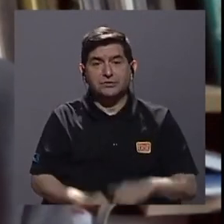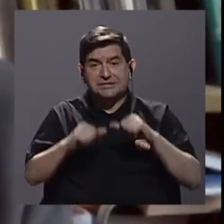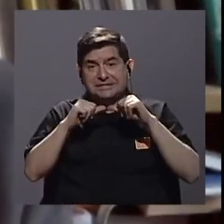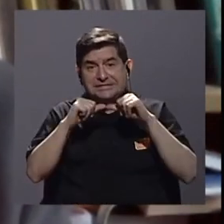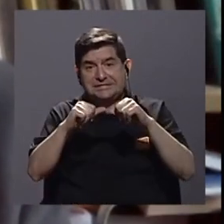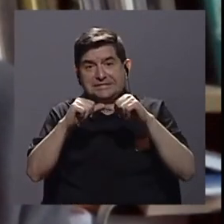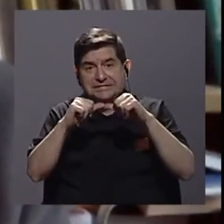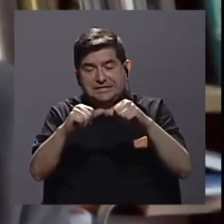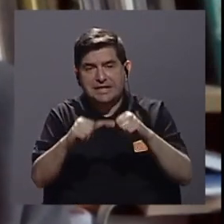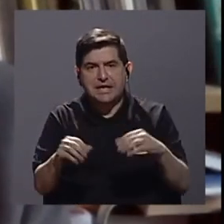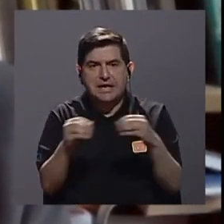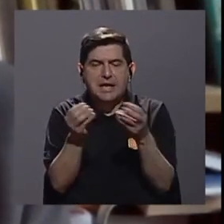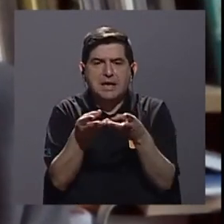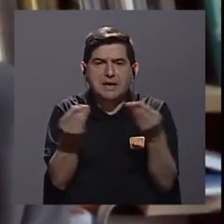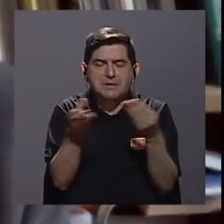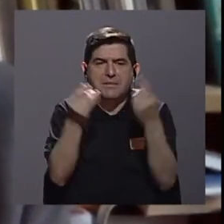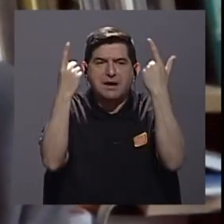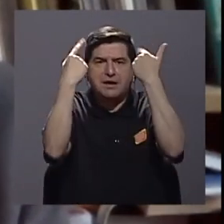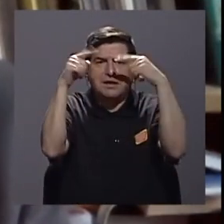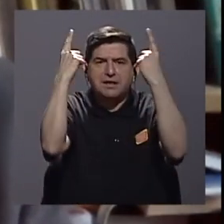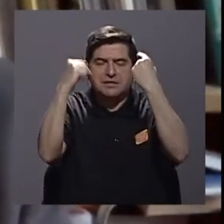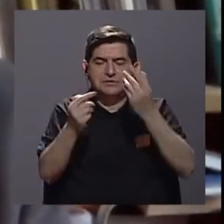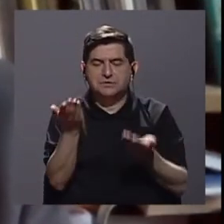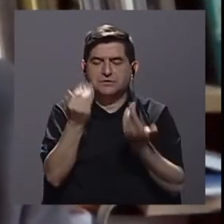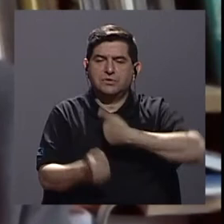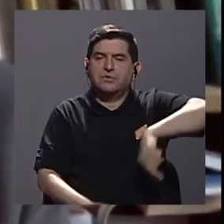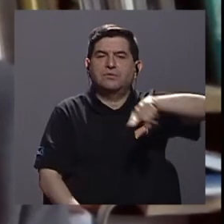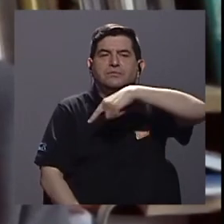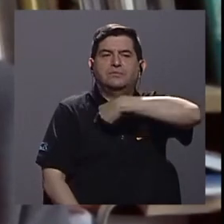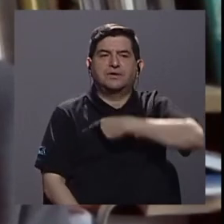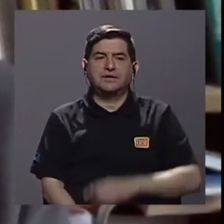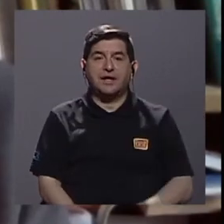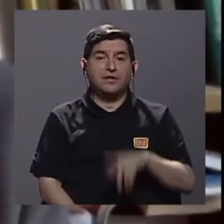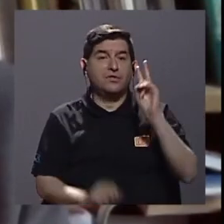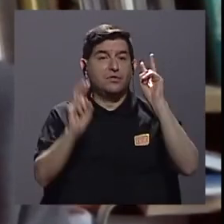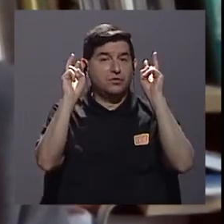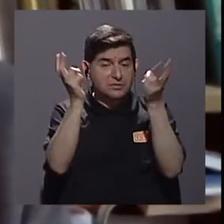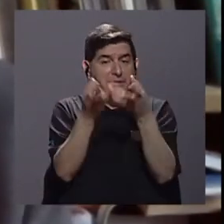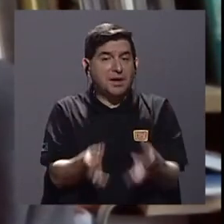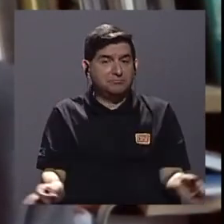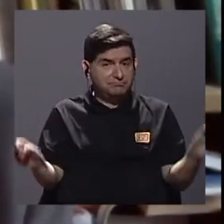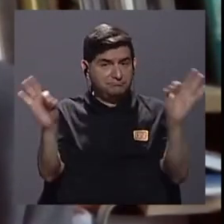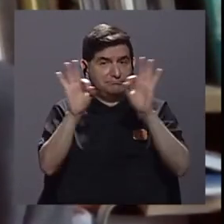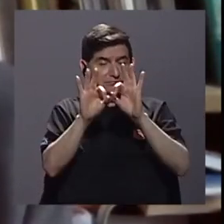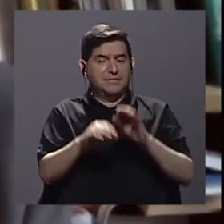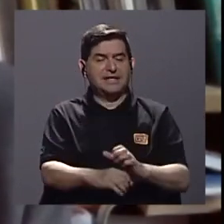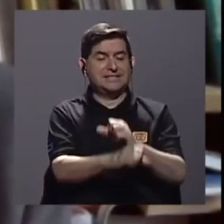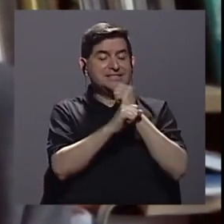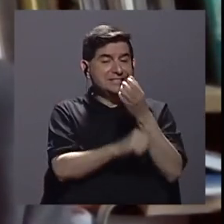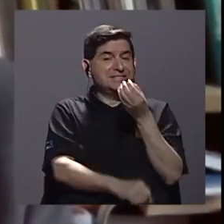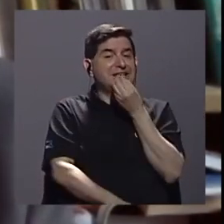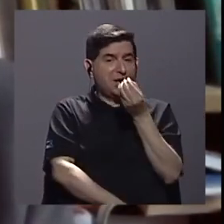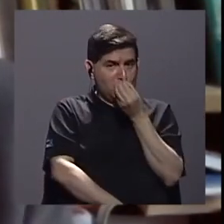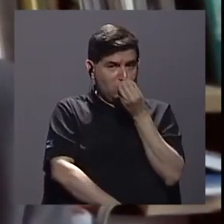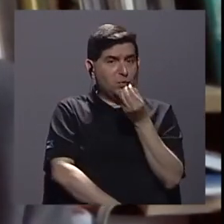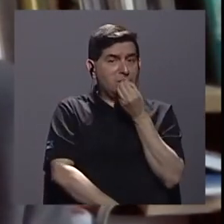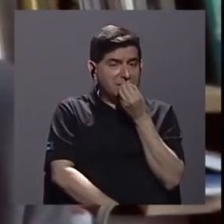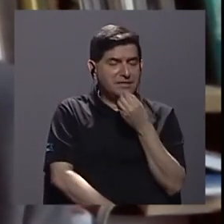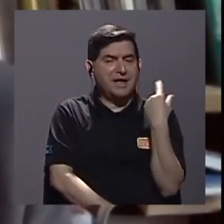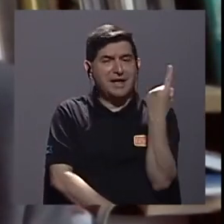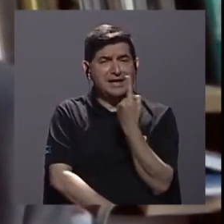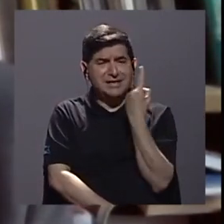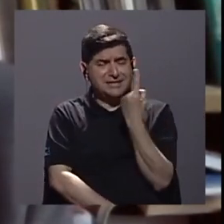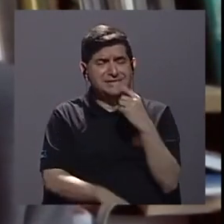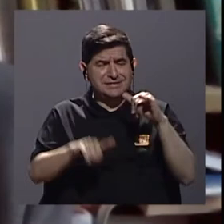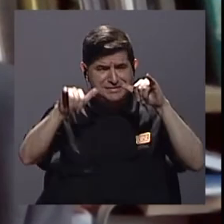a producir más eficientemente que nosotros. Entonces, ese es un tema importante. tema de la seguridad alimentaria siempre ha